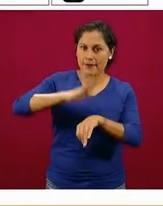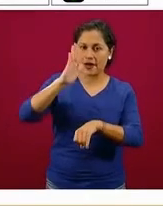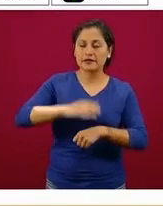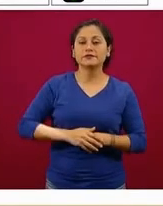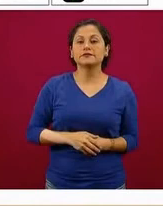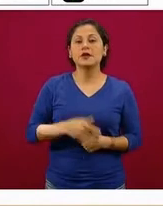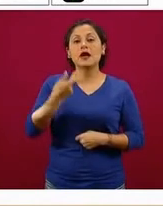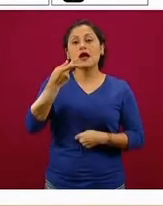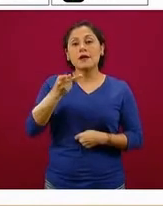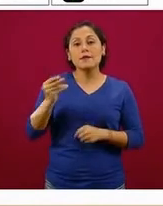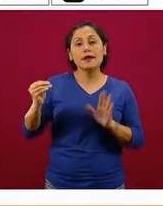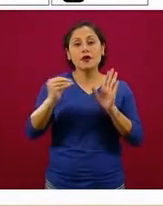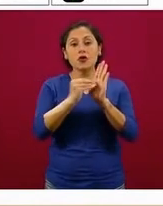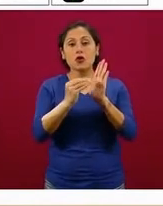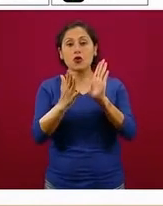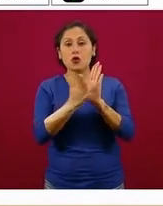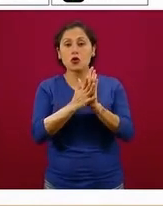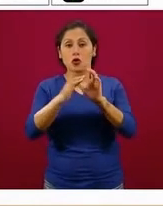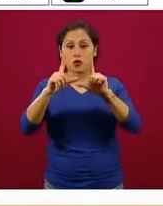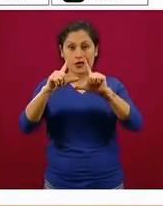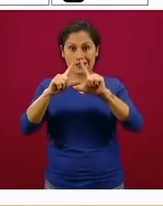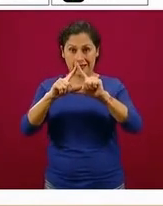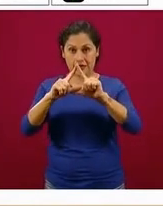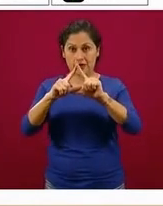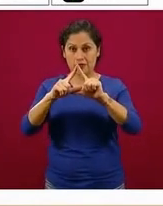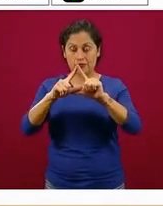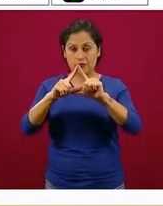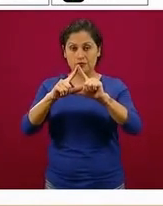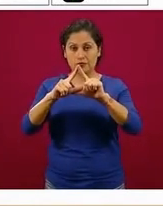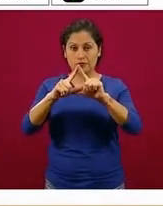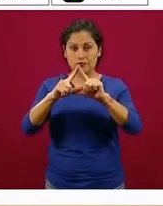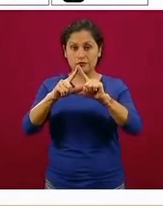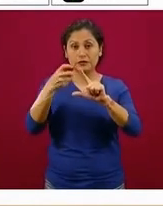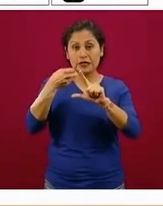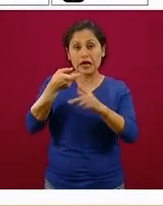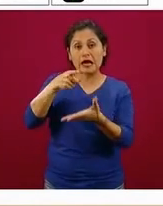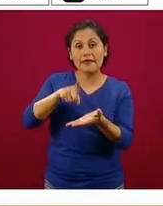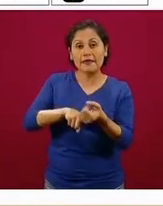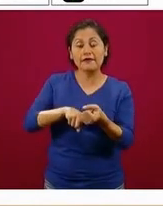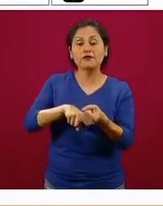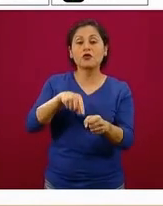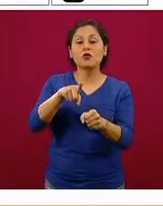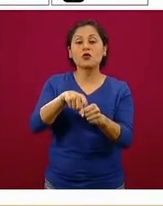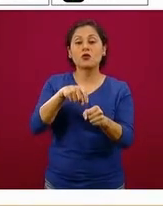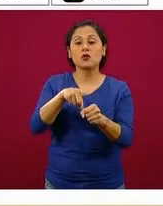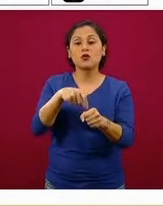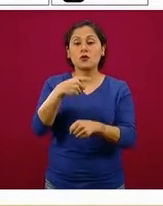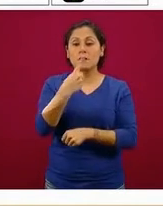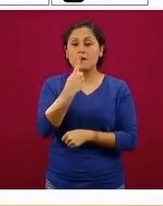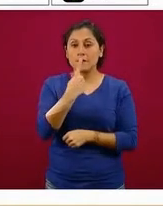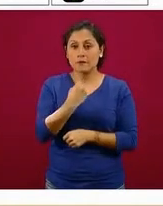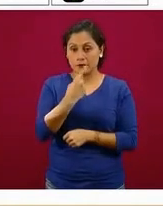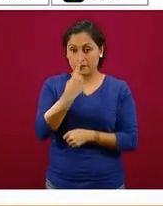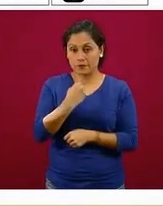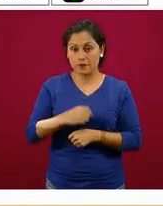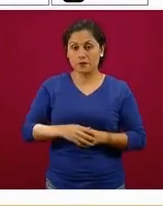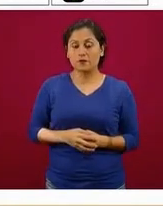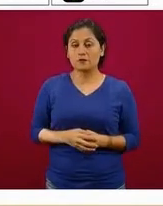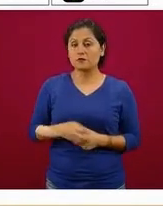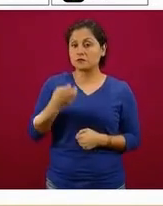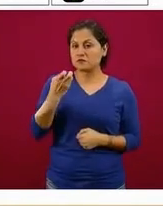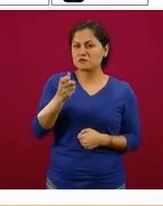tiene también un triángulo que va hacia arriba y este triángulo está de color rojo, esto quiere decir una tendencia